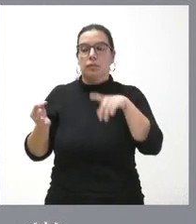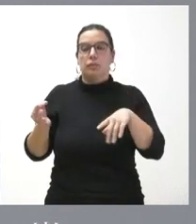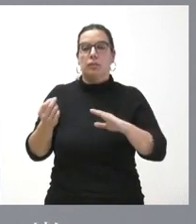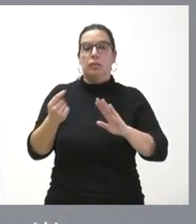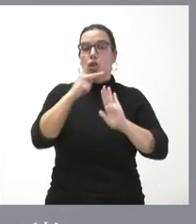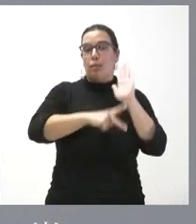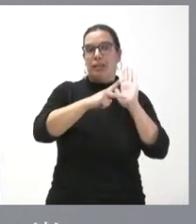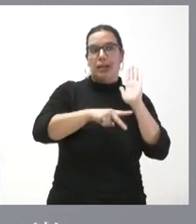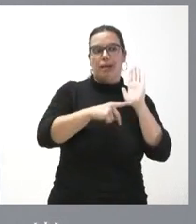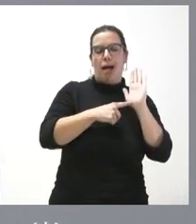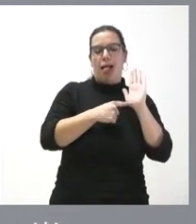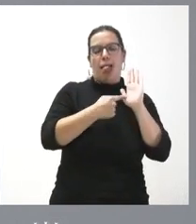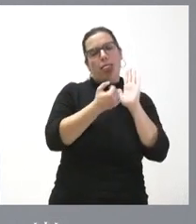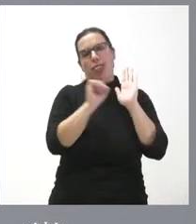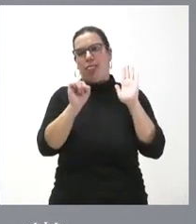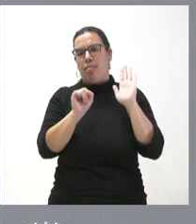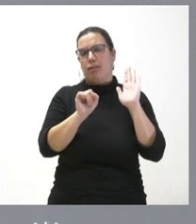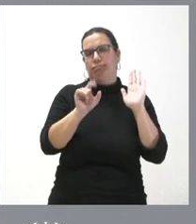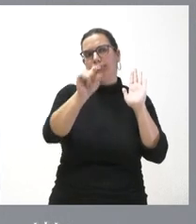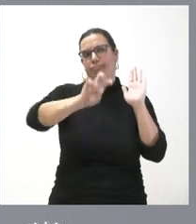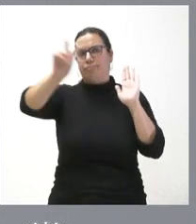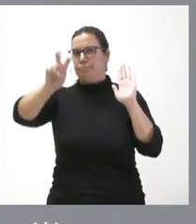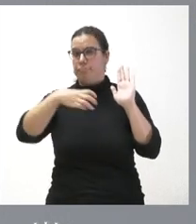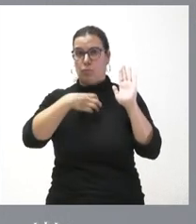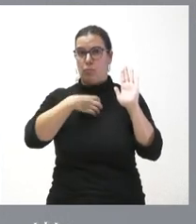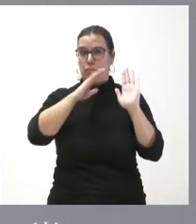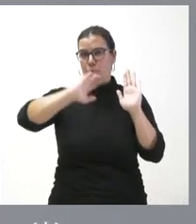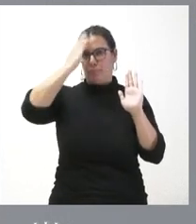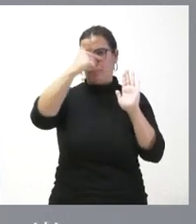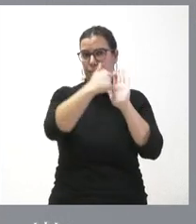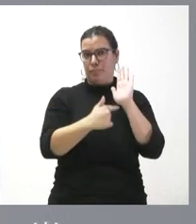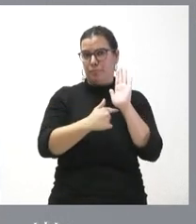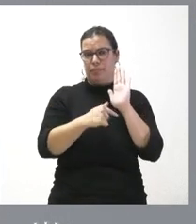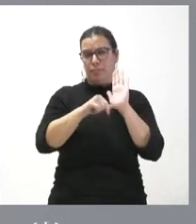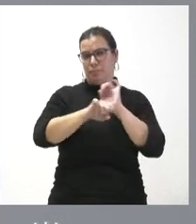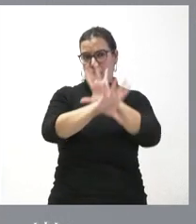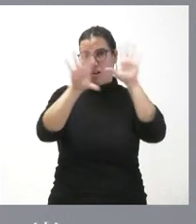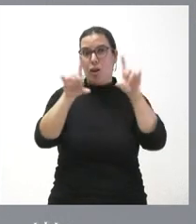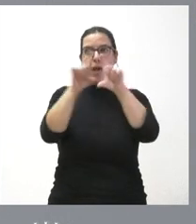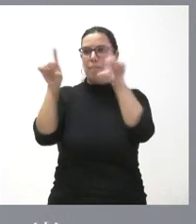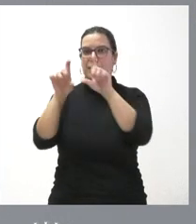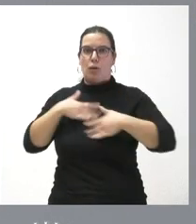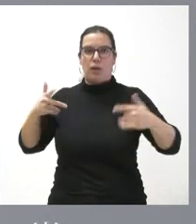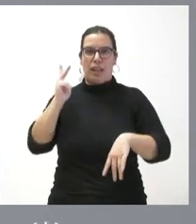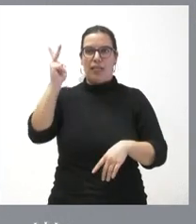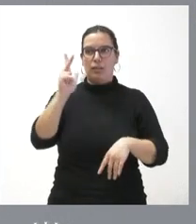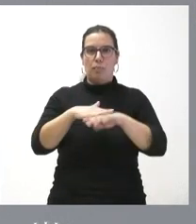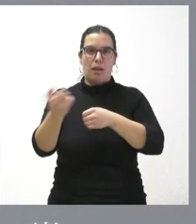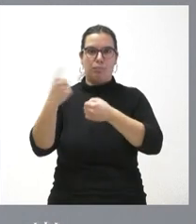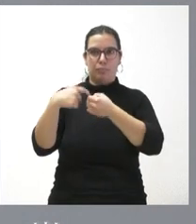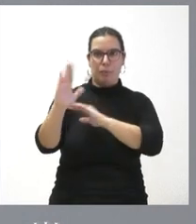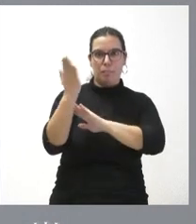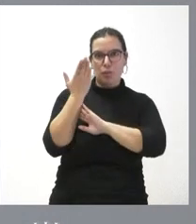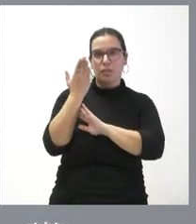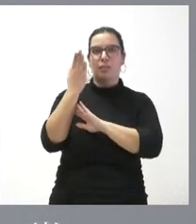normativa o extraerse de esos criterios de esos principios que son muy claros y por tanto cualquier empresa tiene derecho a presentarse a un contrato presentar